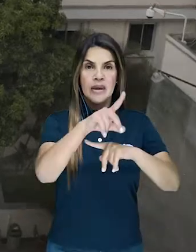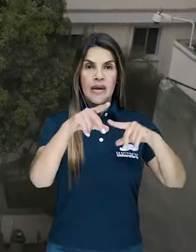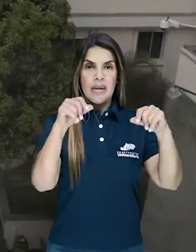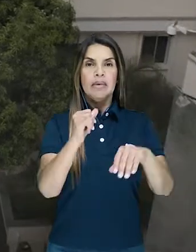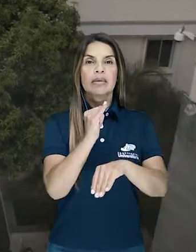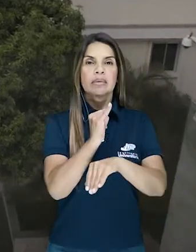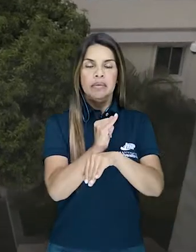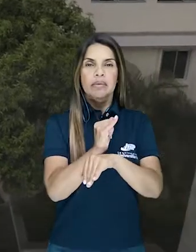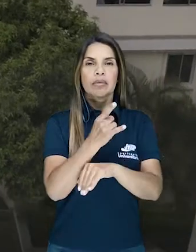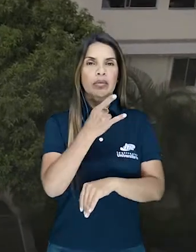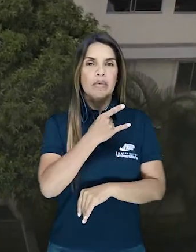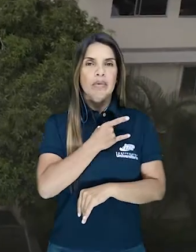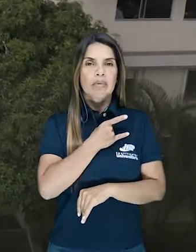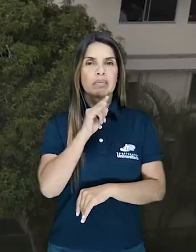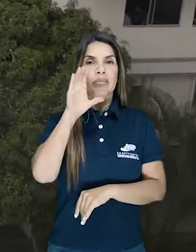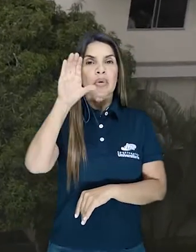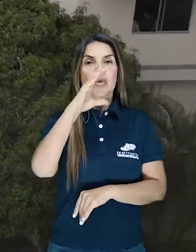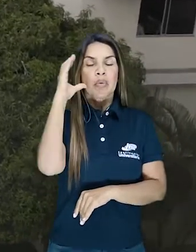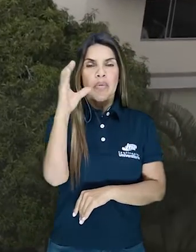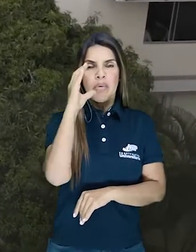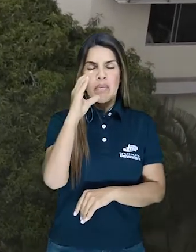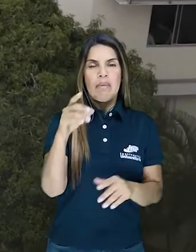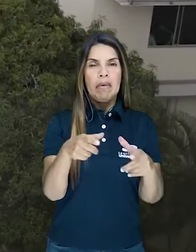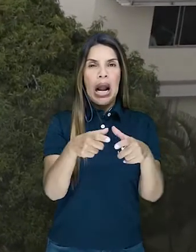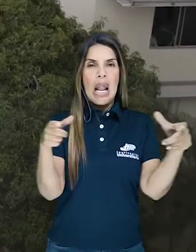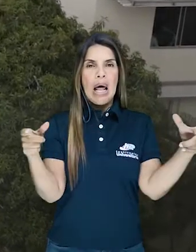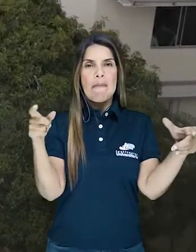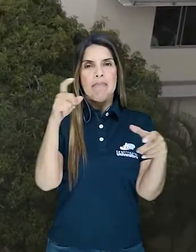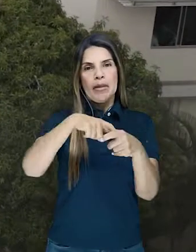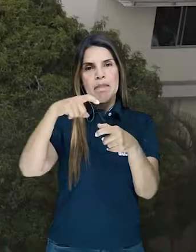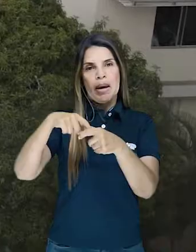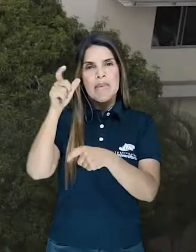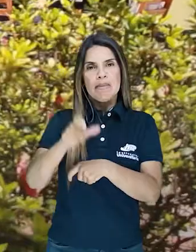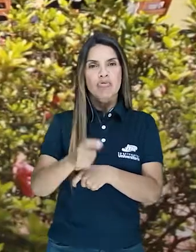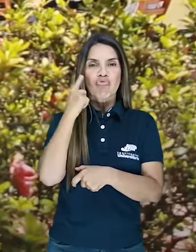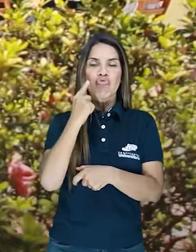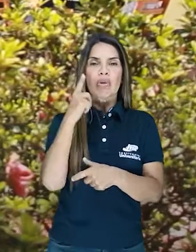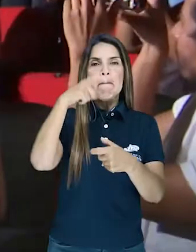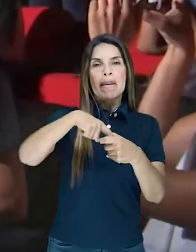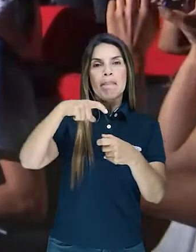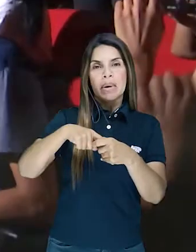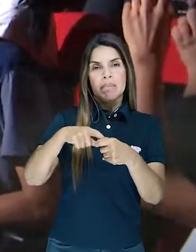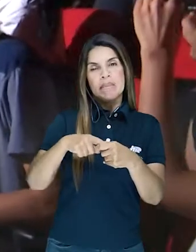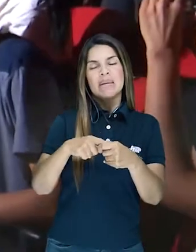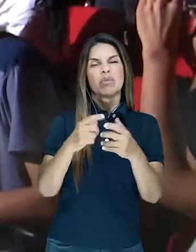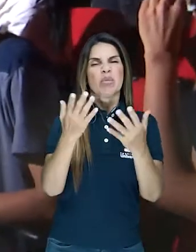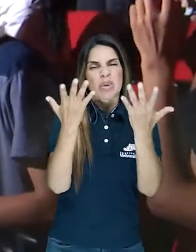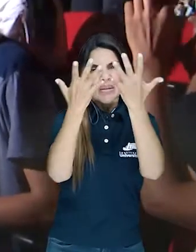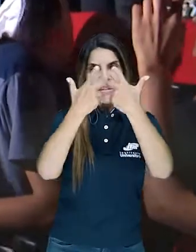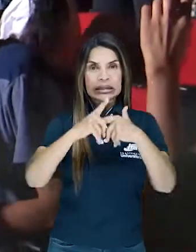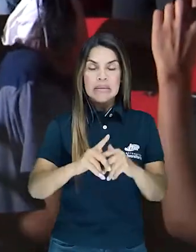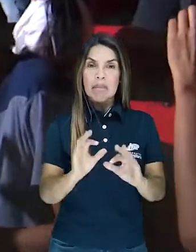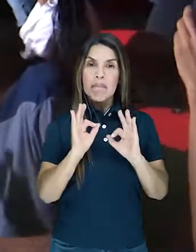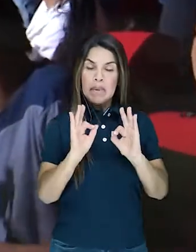El ITM es una de las instituciones universitarias del país que más población sorda tiene entre sus estudiantes. Esto es gracias a todo